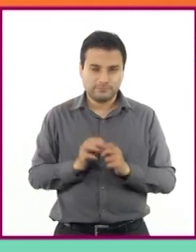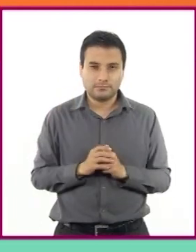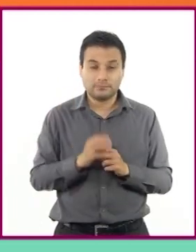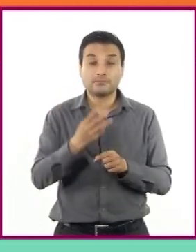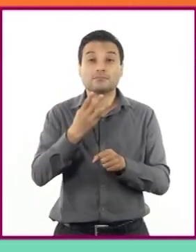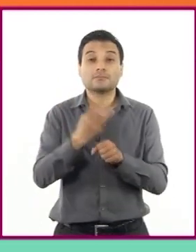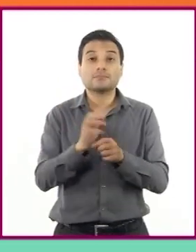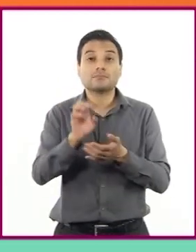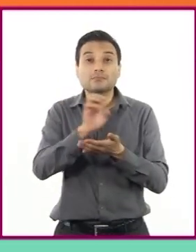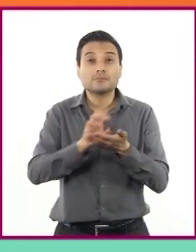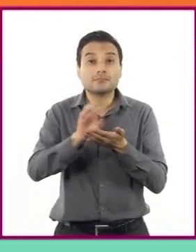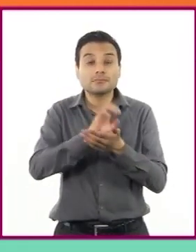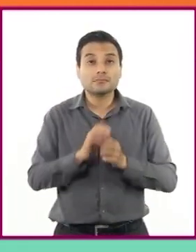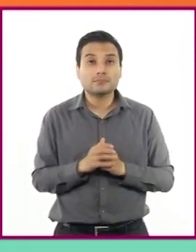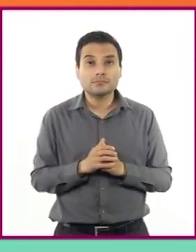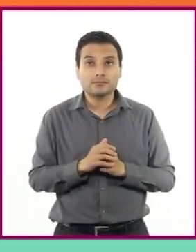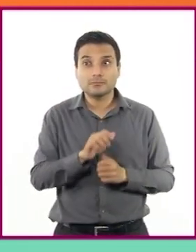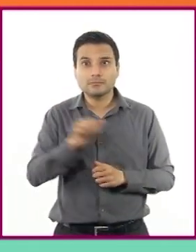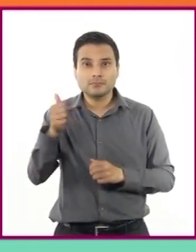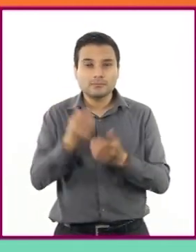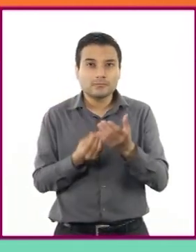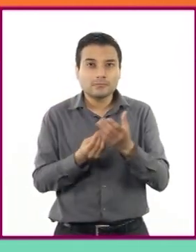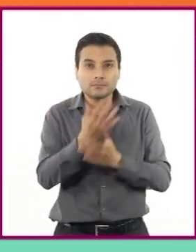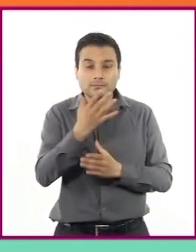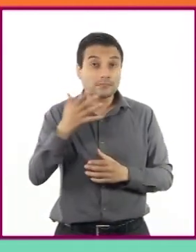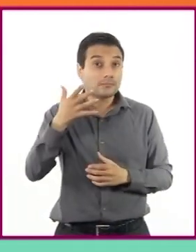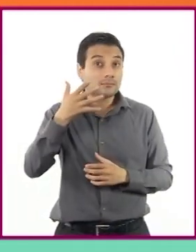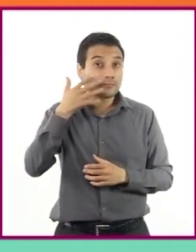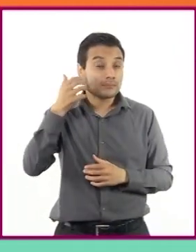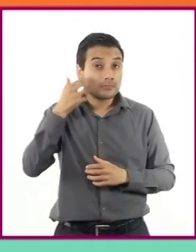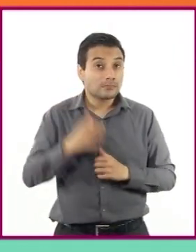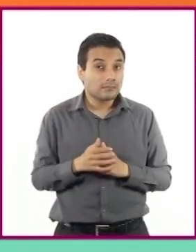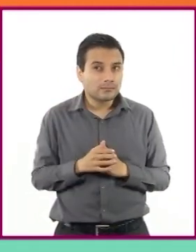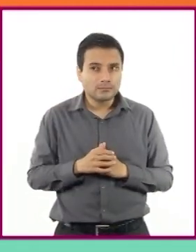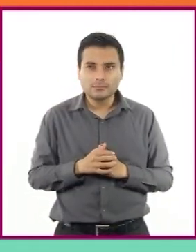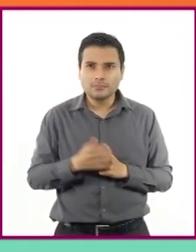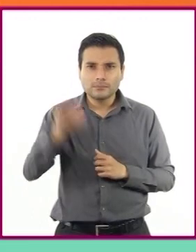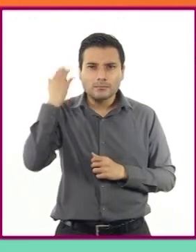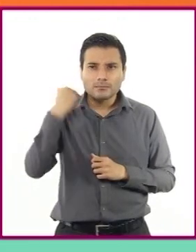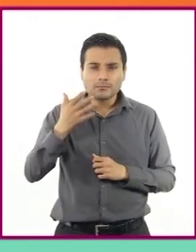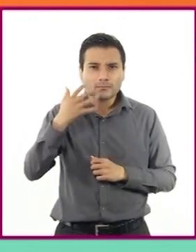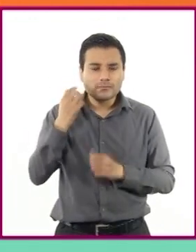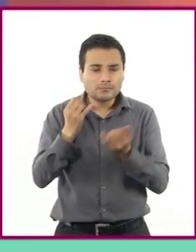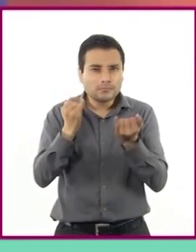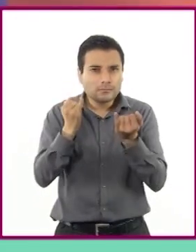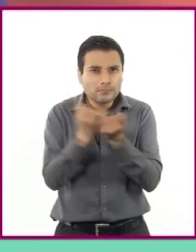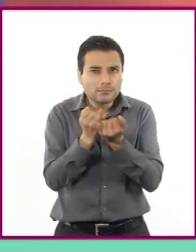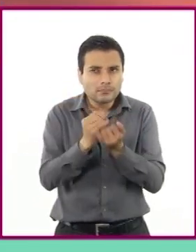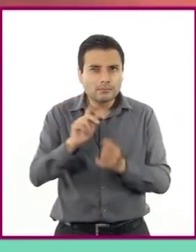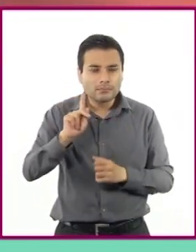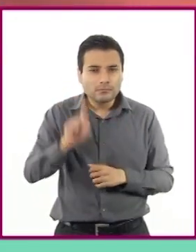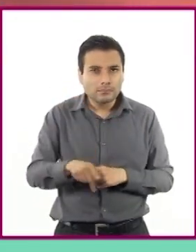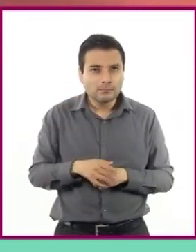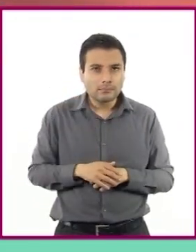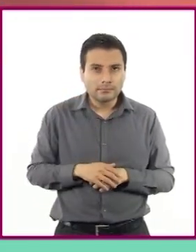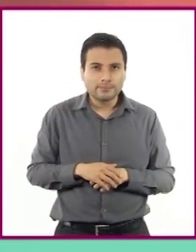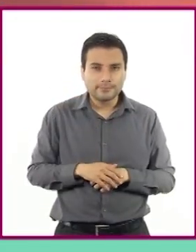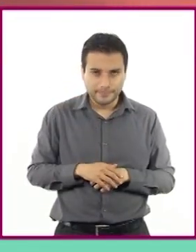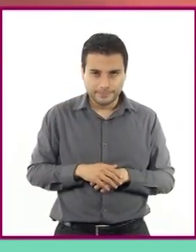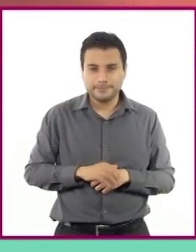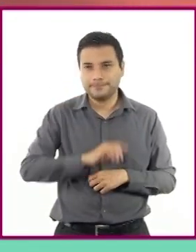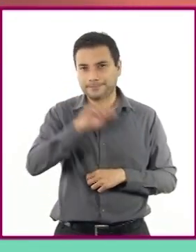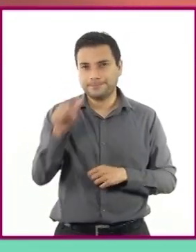escena, cuando encuentra el otro gato negro, parecido a Plutón. Y la convivencia de este con su esposa